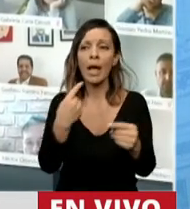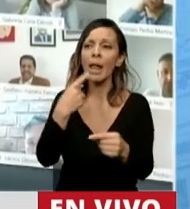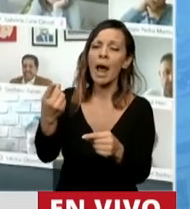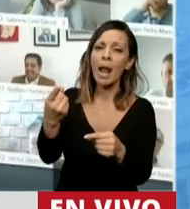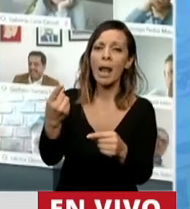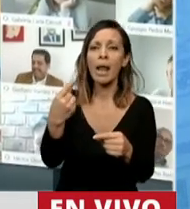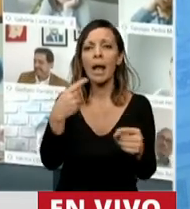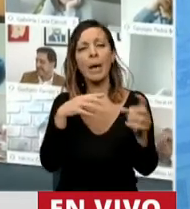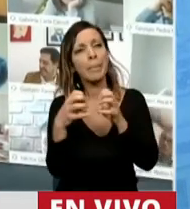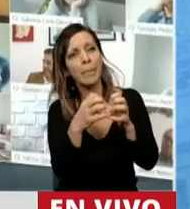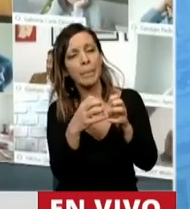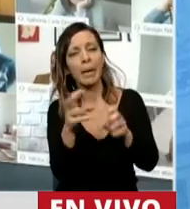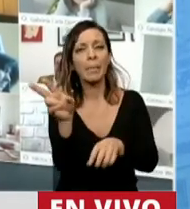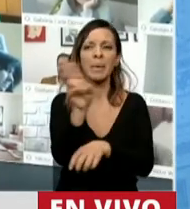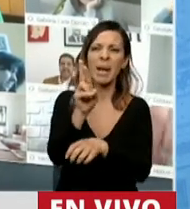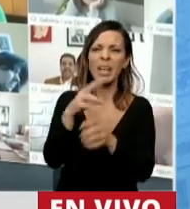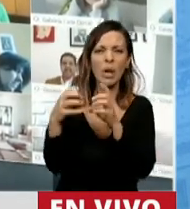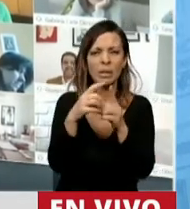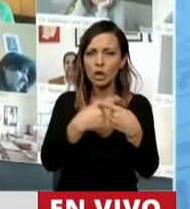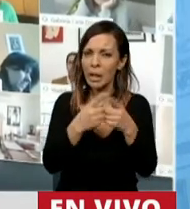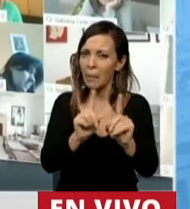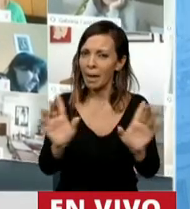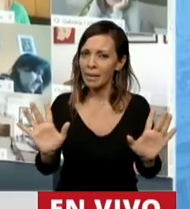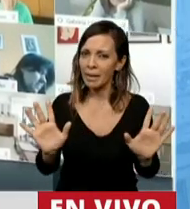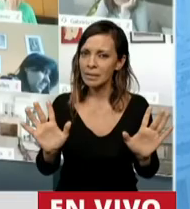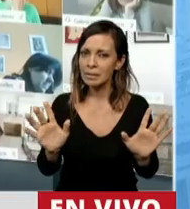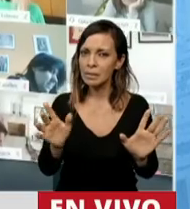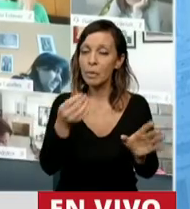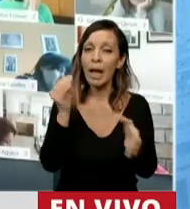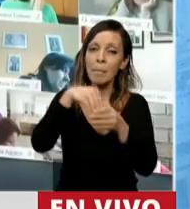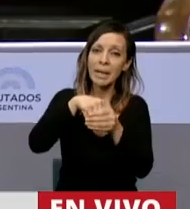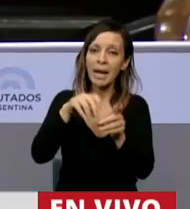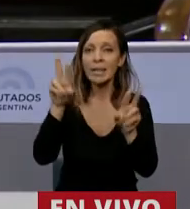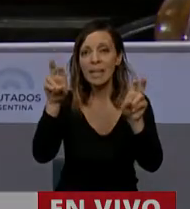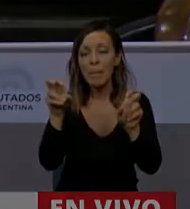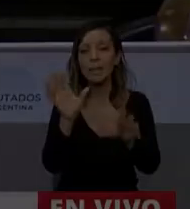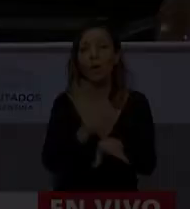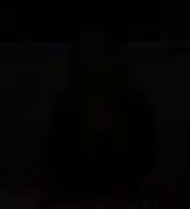no debatamos las cuestiones de privilegio y no hagamos cuestiones de privilegio que no son cuestiones de privilegio. Muchas gracias. Gracias.